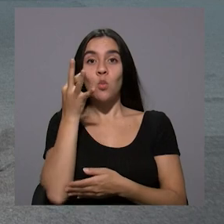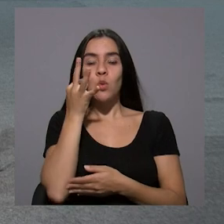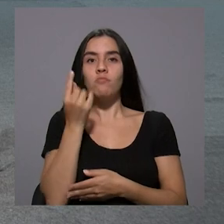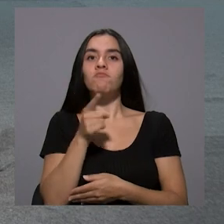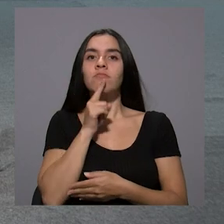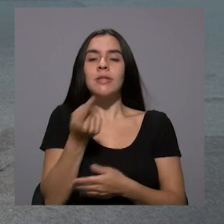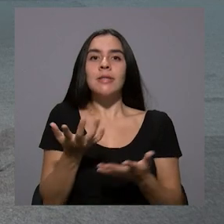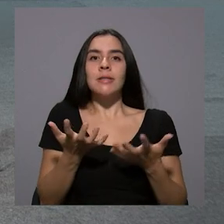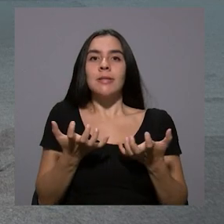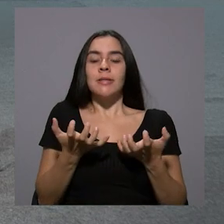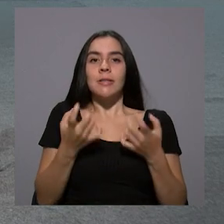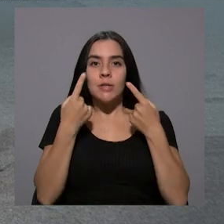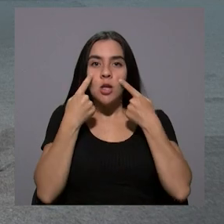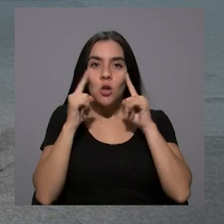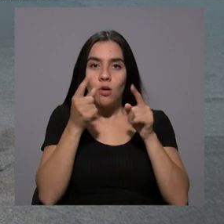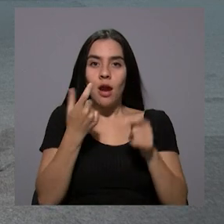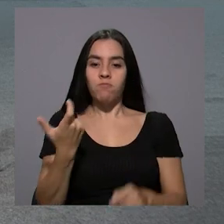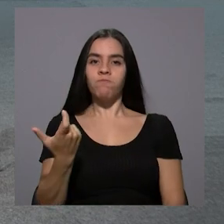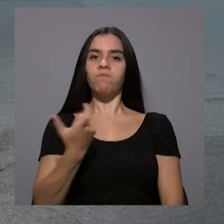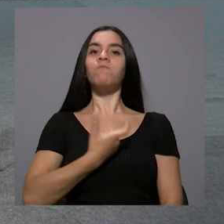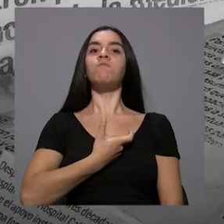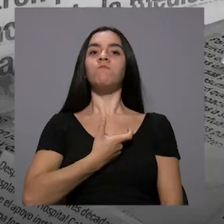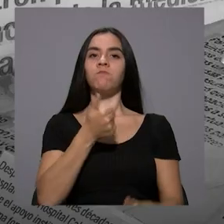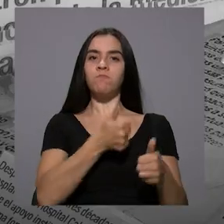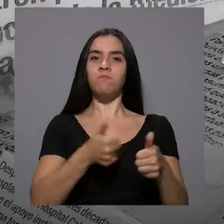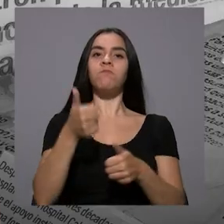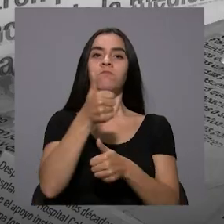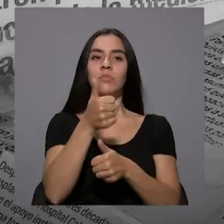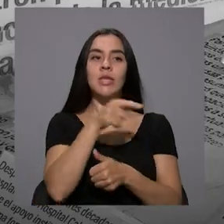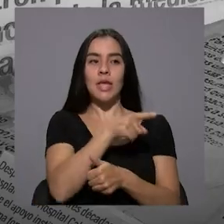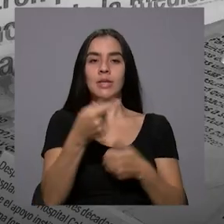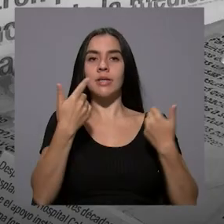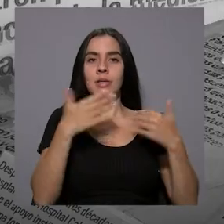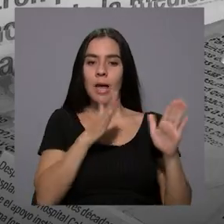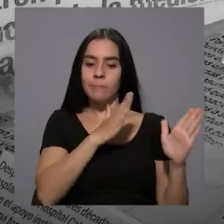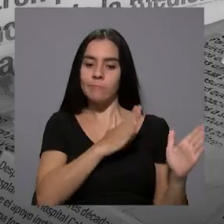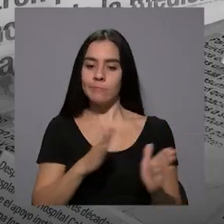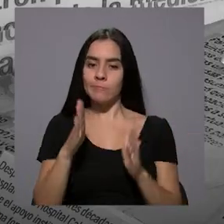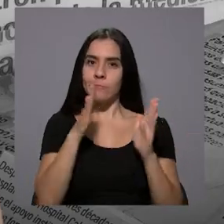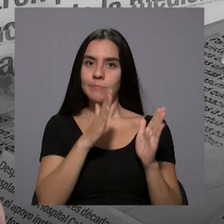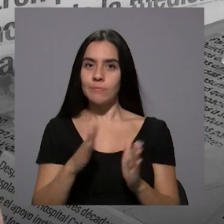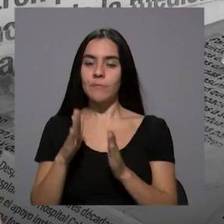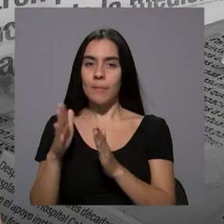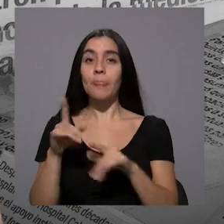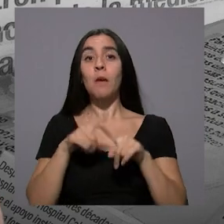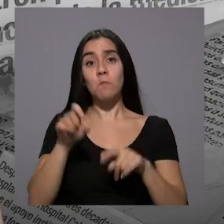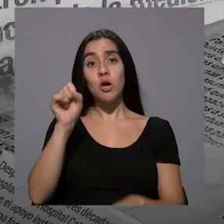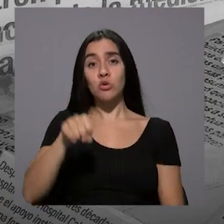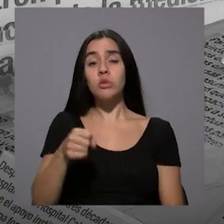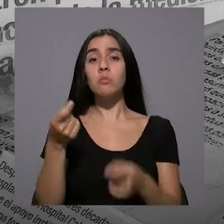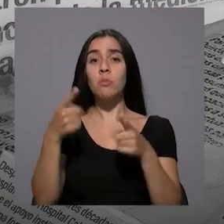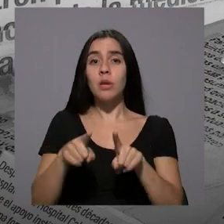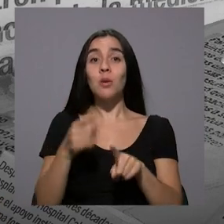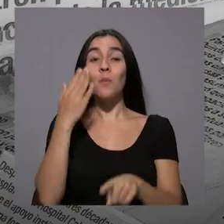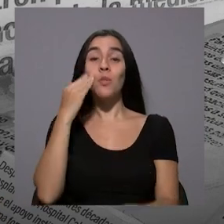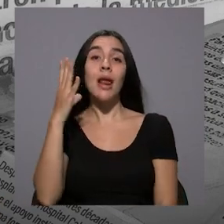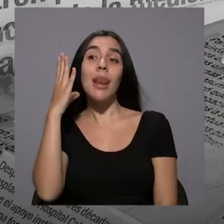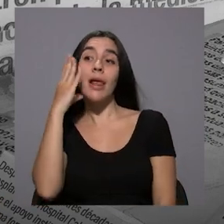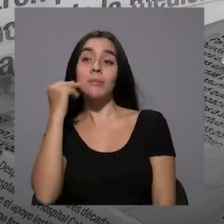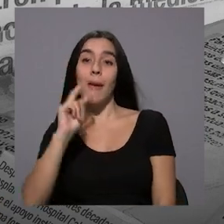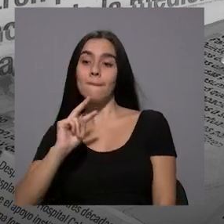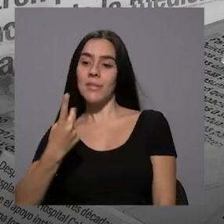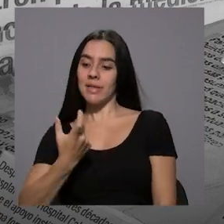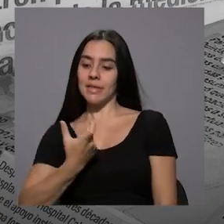tiempo queriendo llegar al cargo más alto de mando y se han preparado para los efectos. Pero sí es el caso, porque la experiencia de